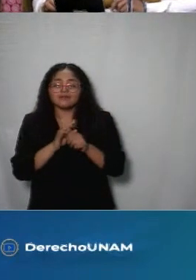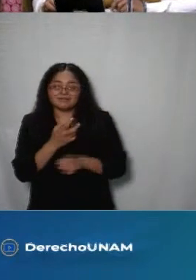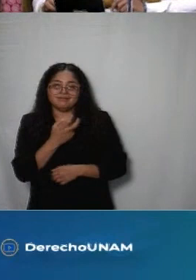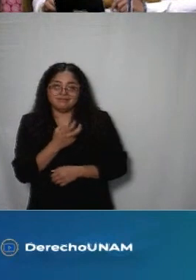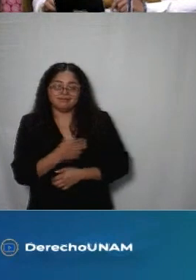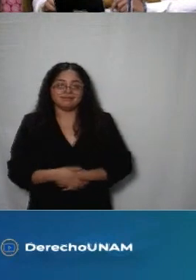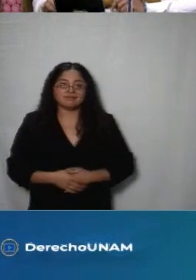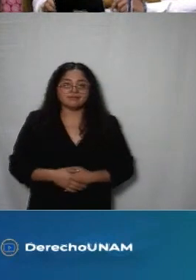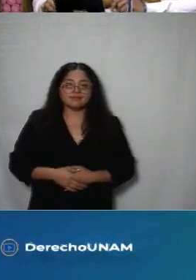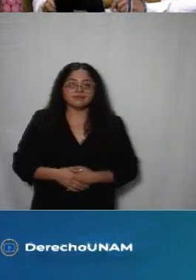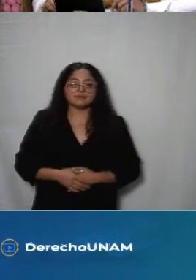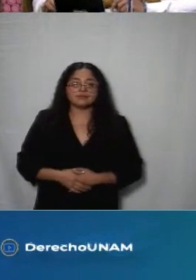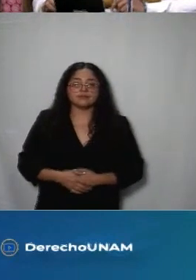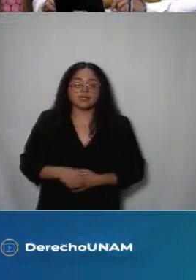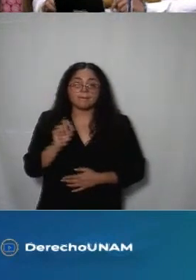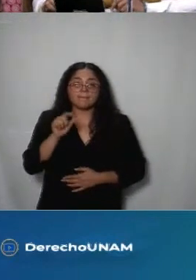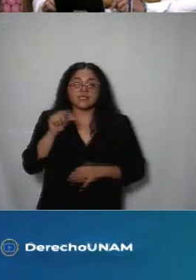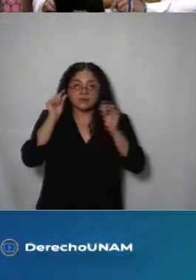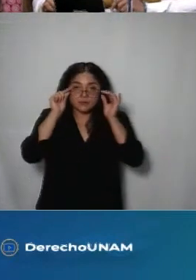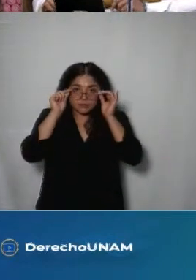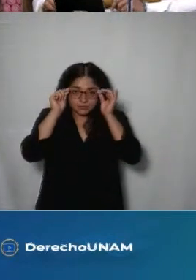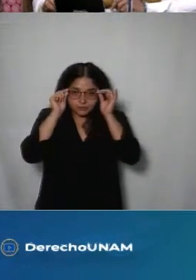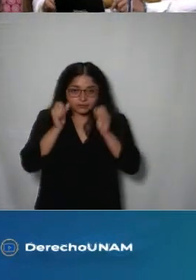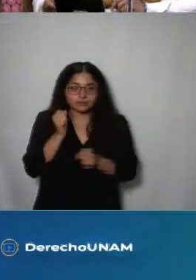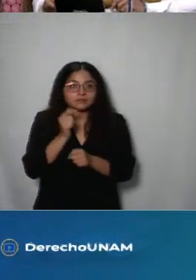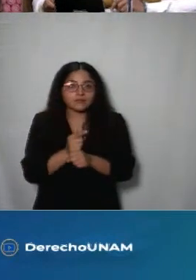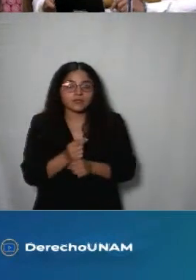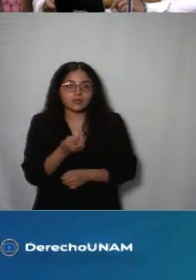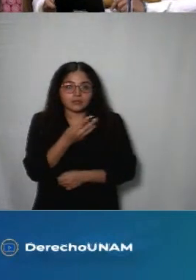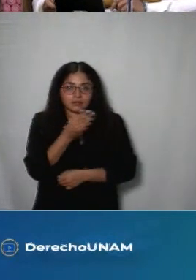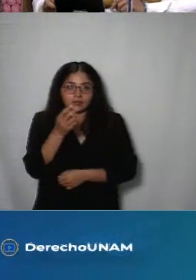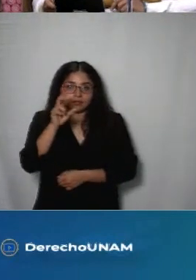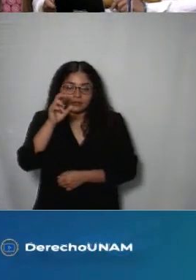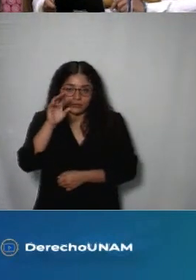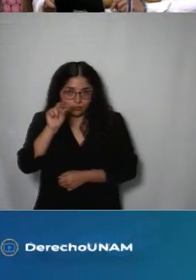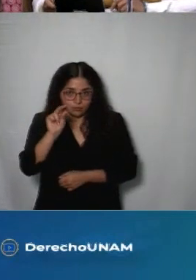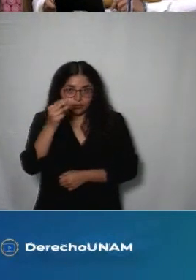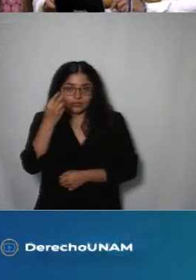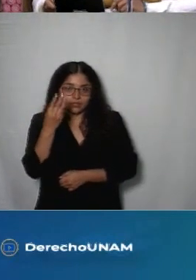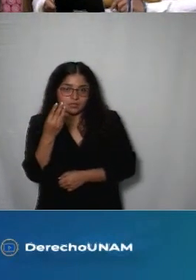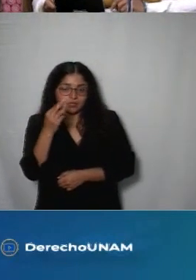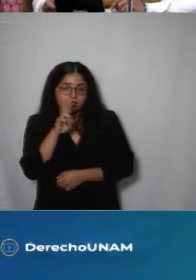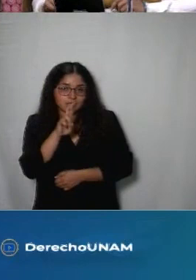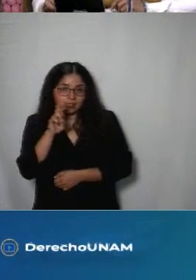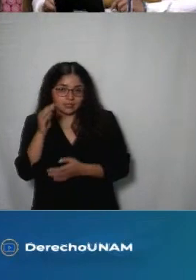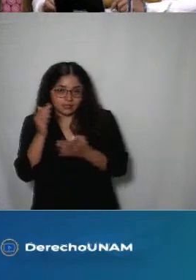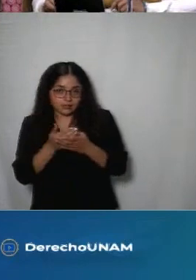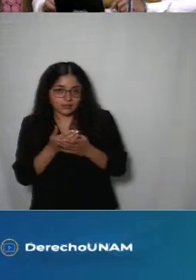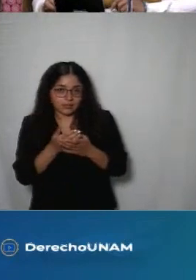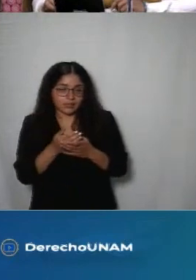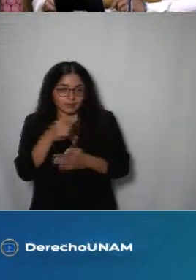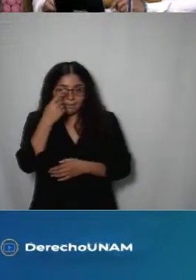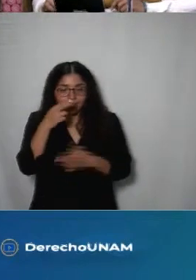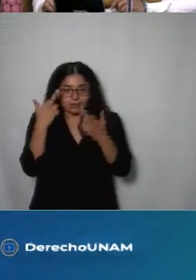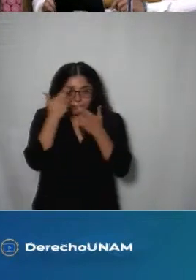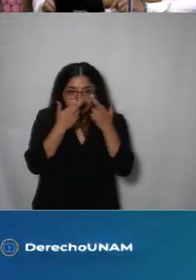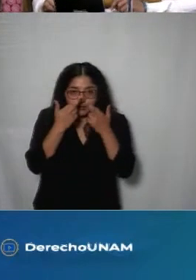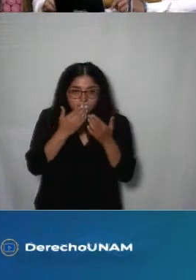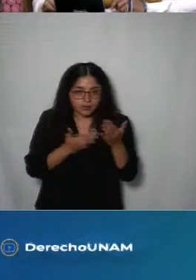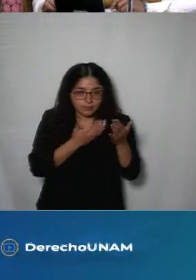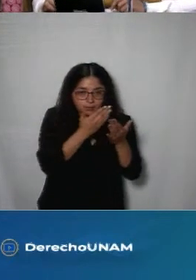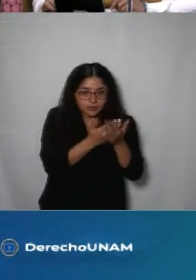y también encontramos 383 recursos de revisión relacionados